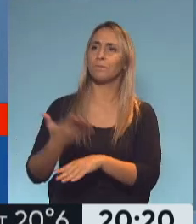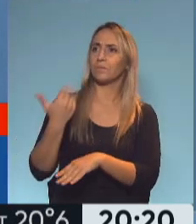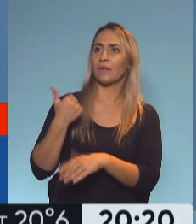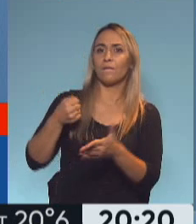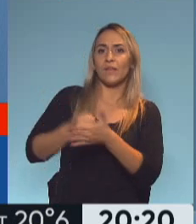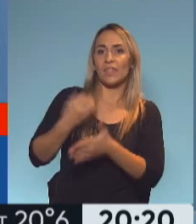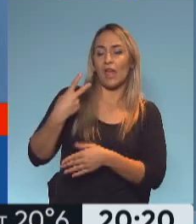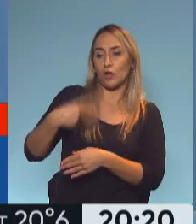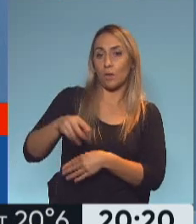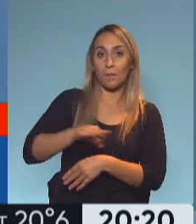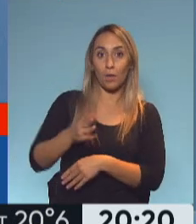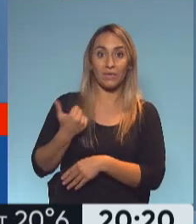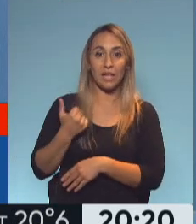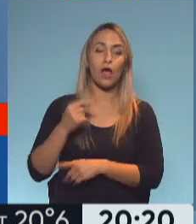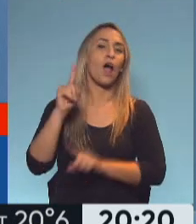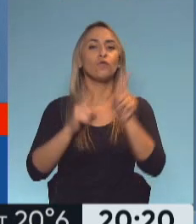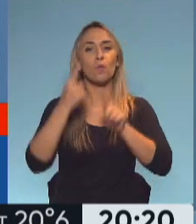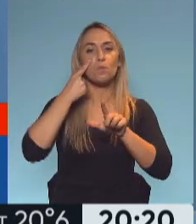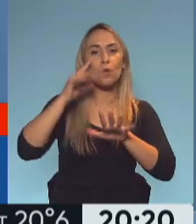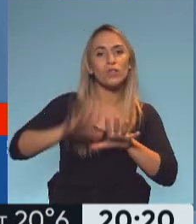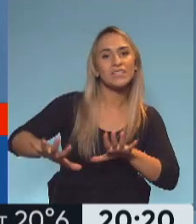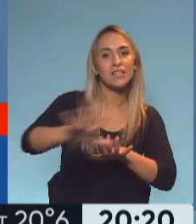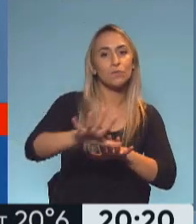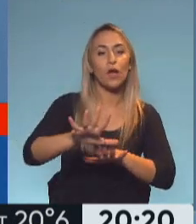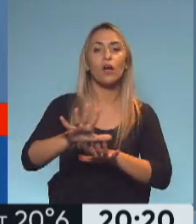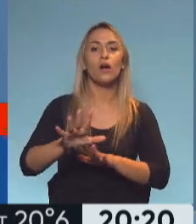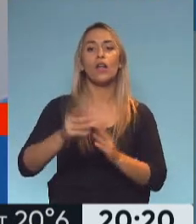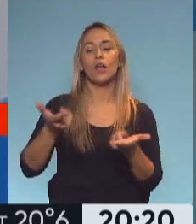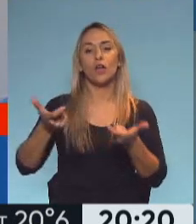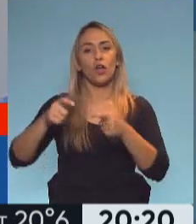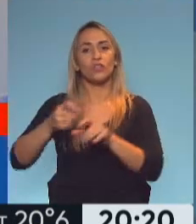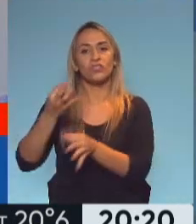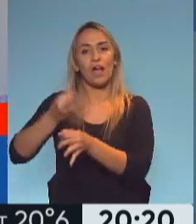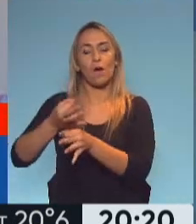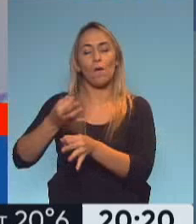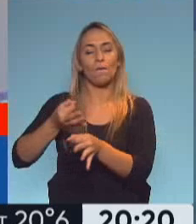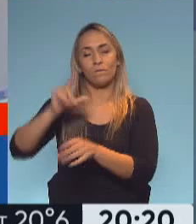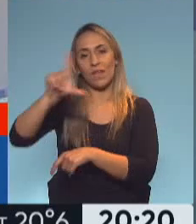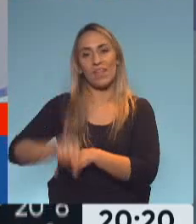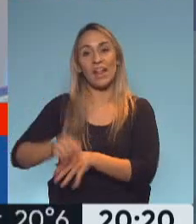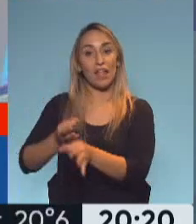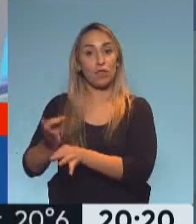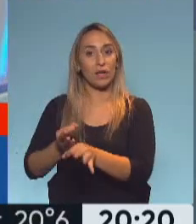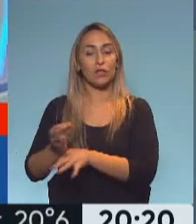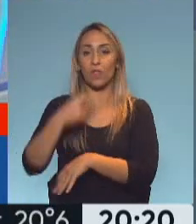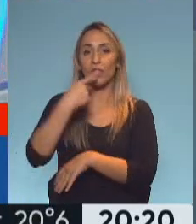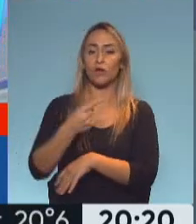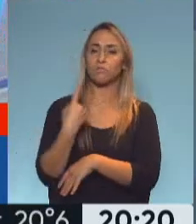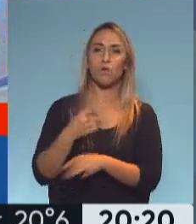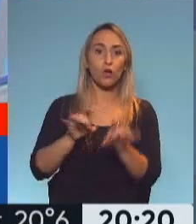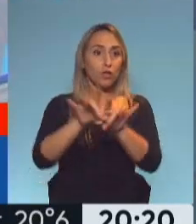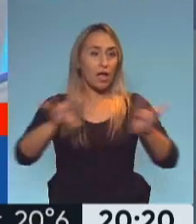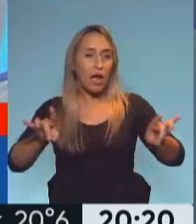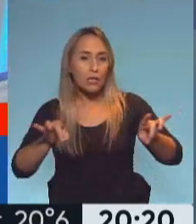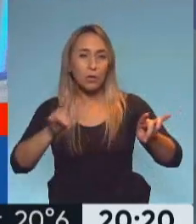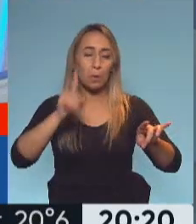pasado, en aquellos distritos en donde el Consejo Federal de Educación nos definió como de riesgo epidemiológico bajo, volvimos a